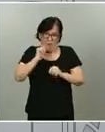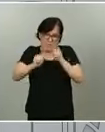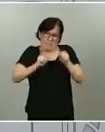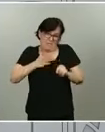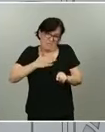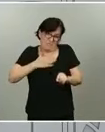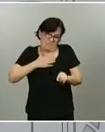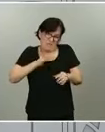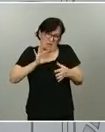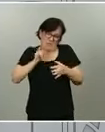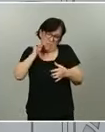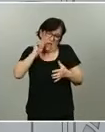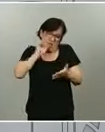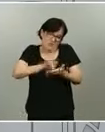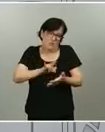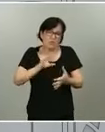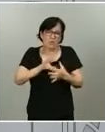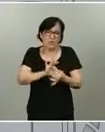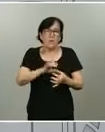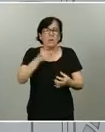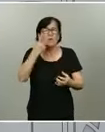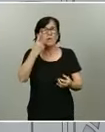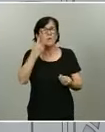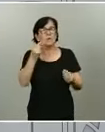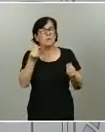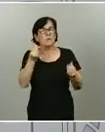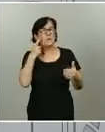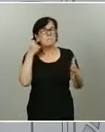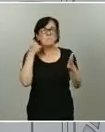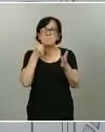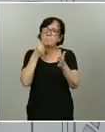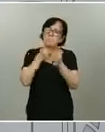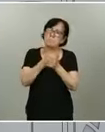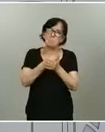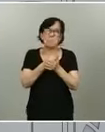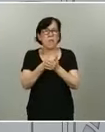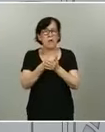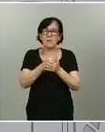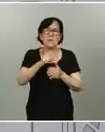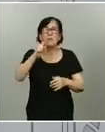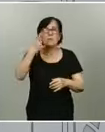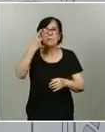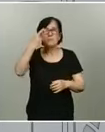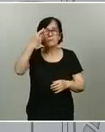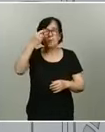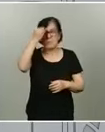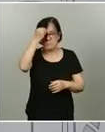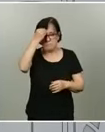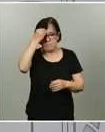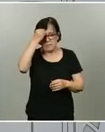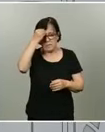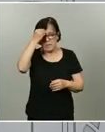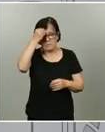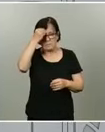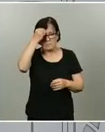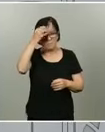una máxima y es que hay que tener que los estudios